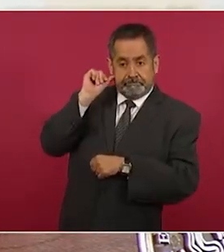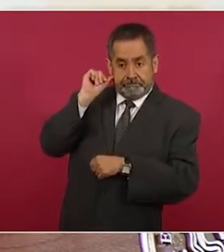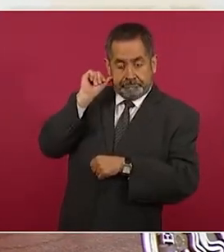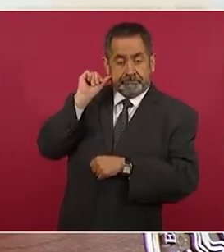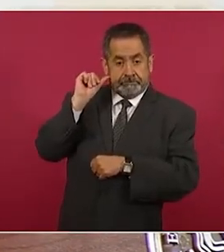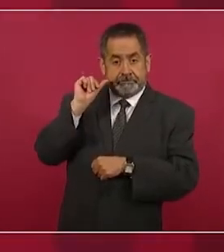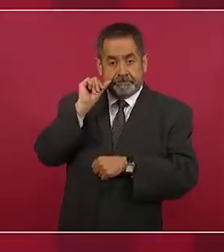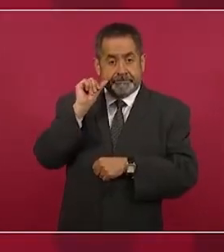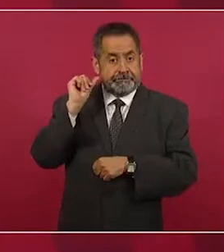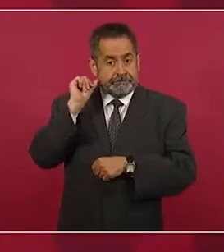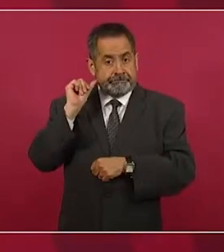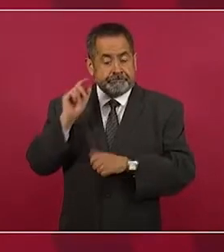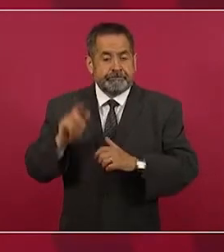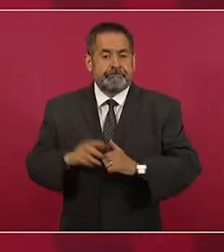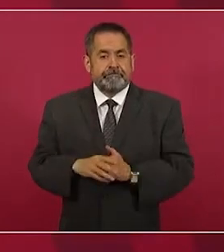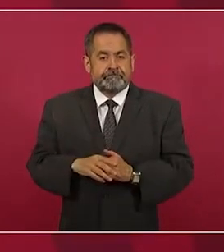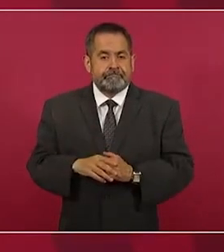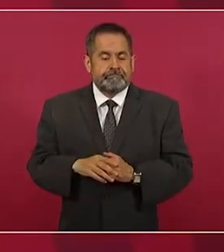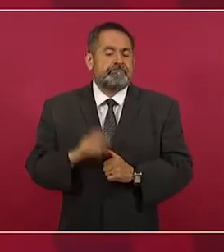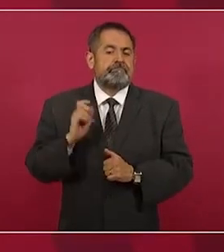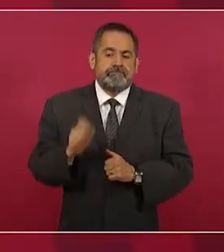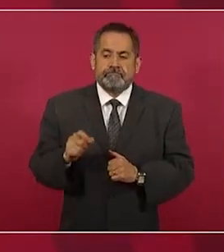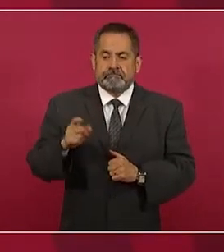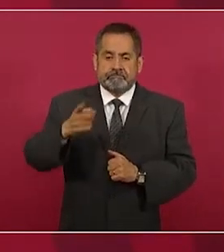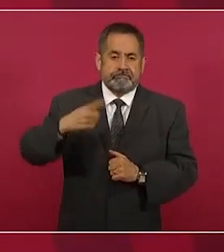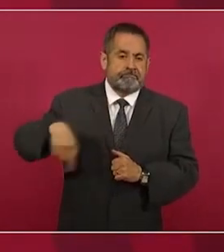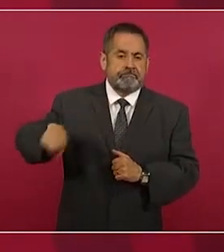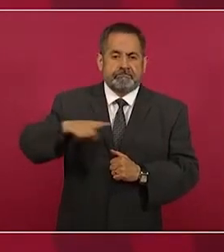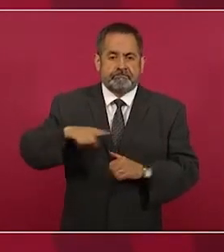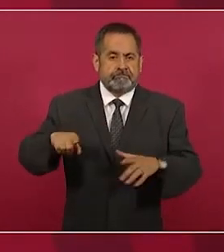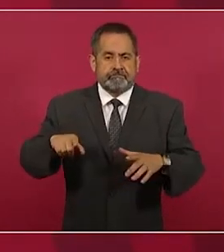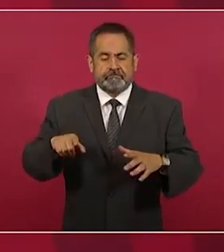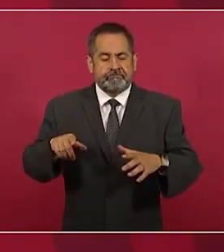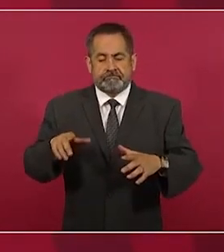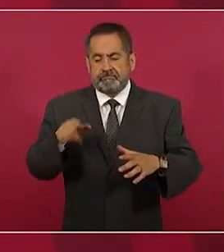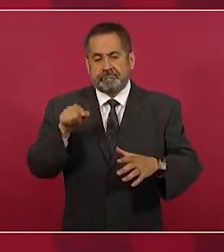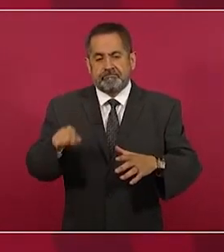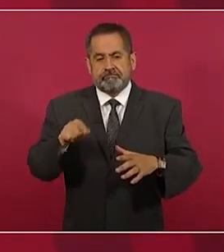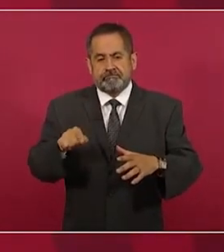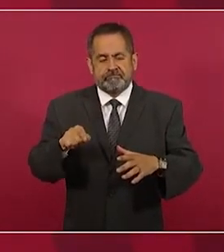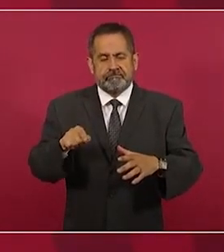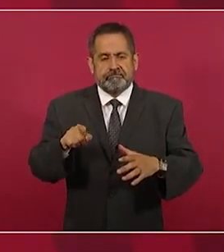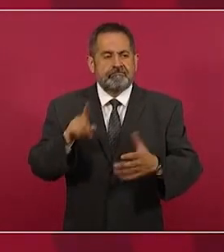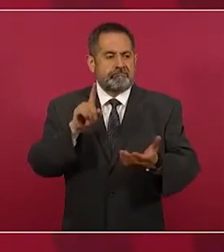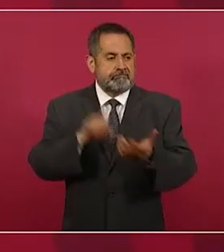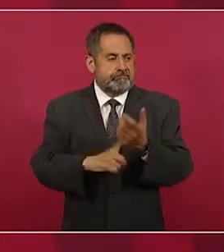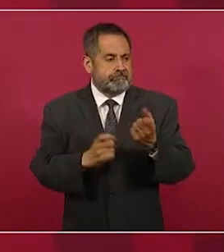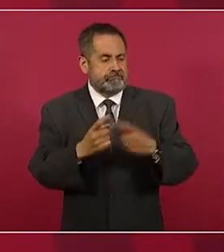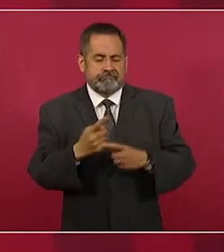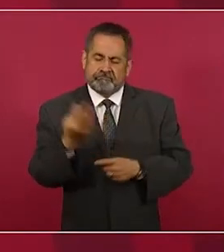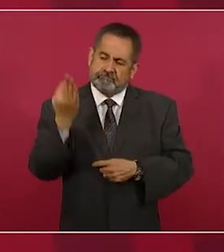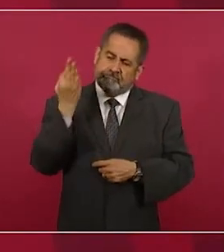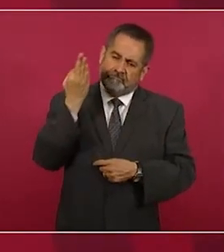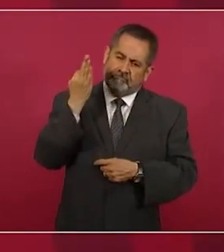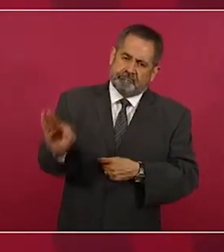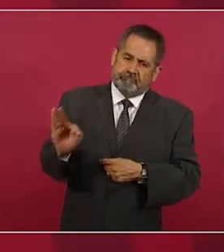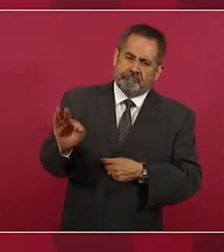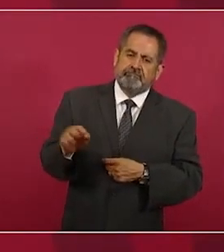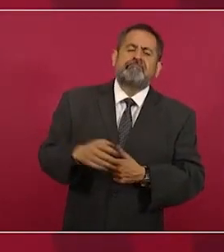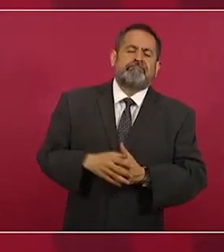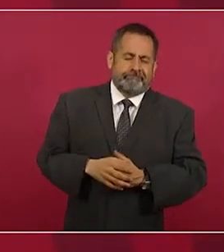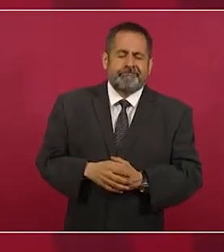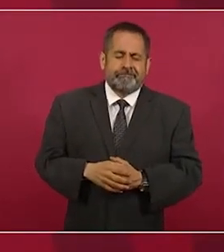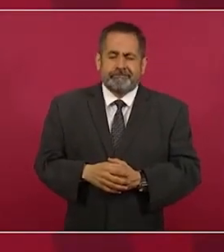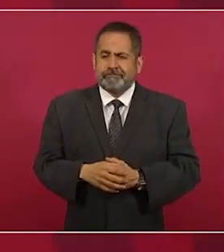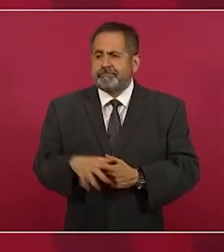cometió un acto de traición a México